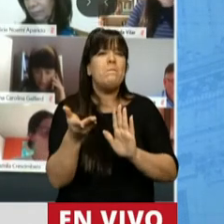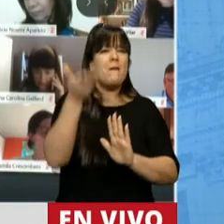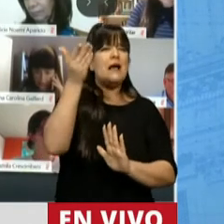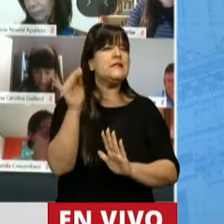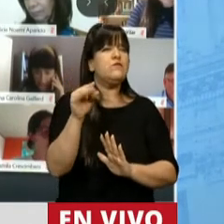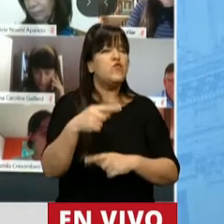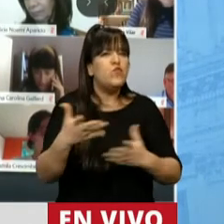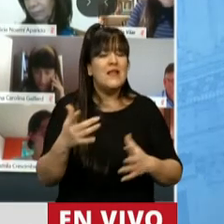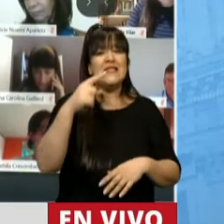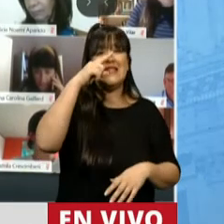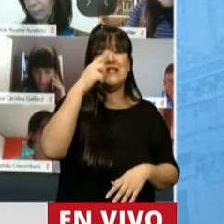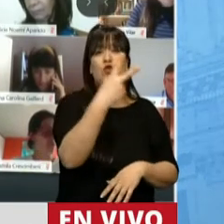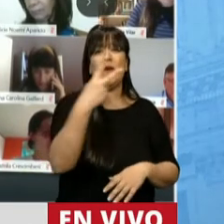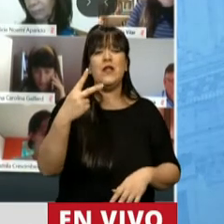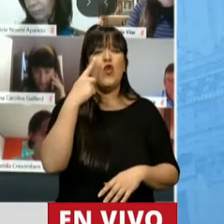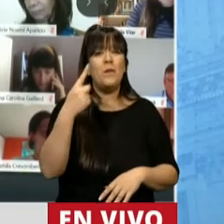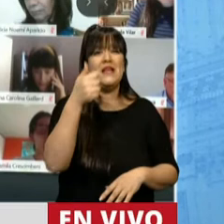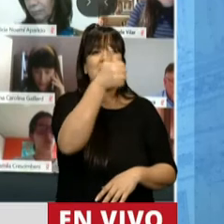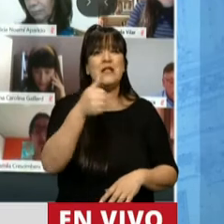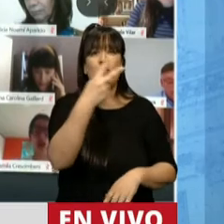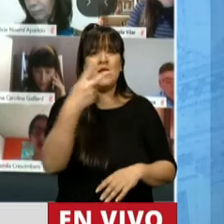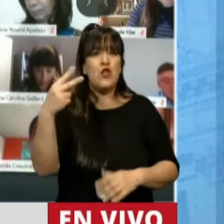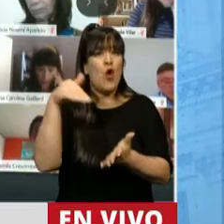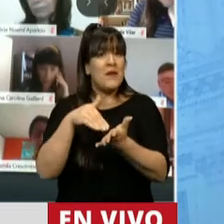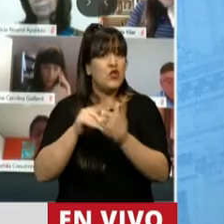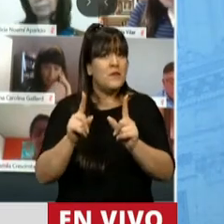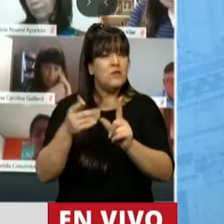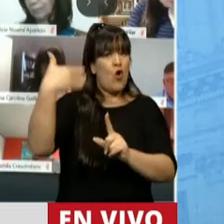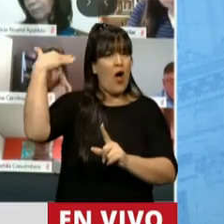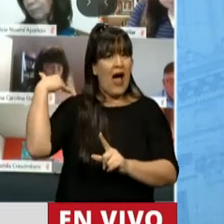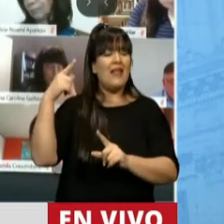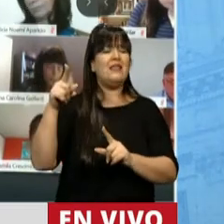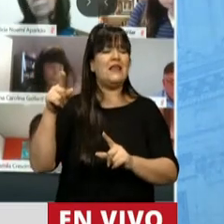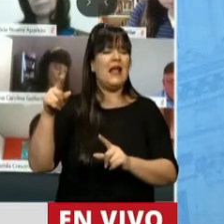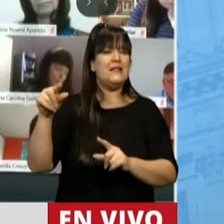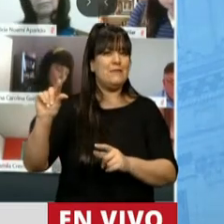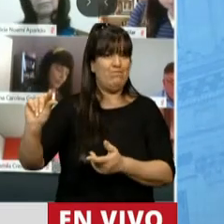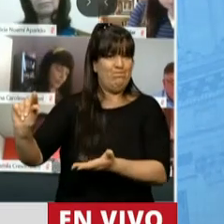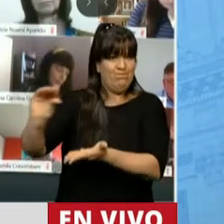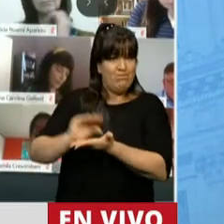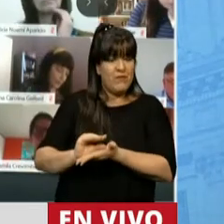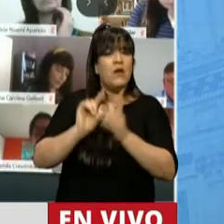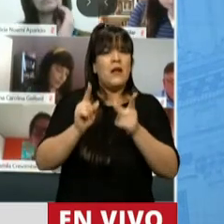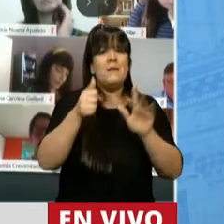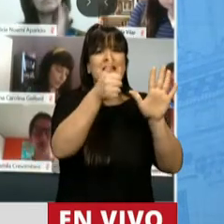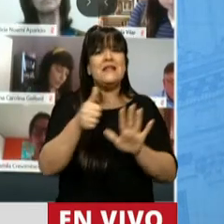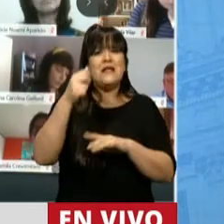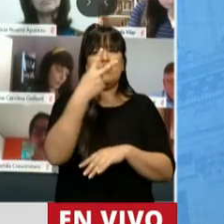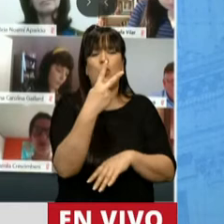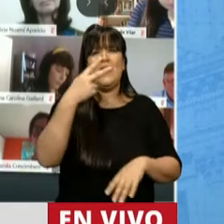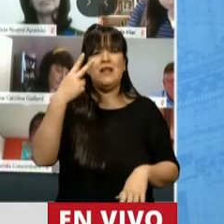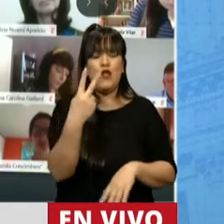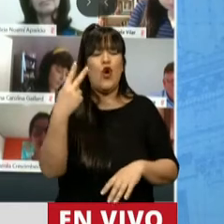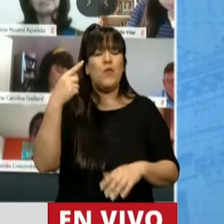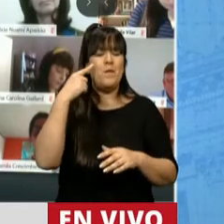772.622 millones respecto al crédito original y de 600.129